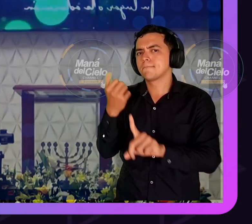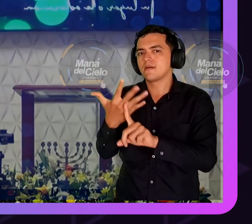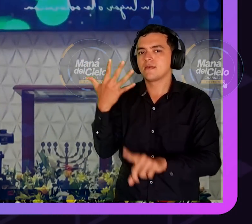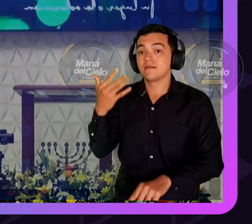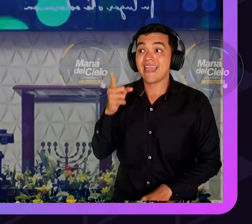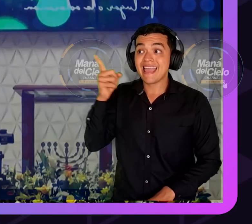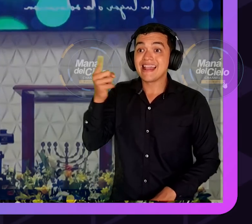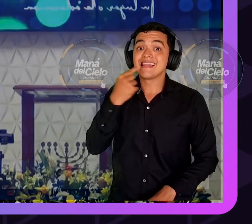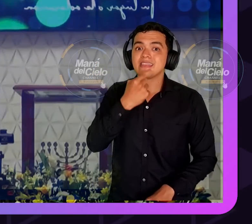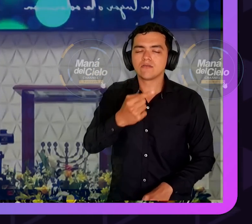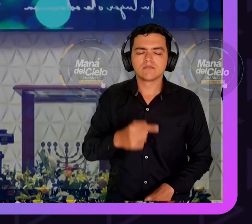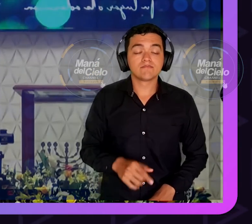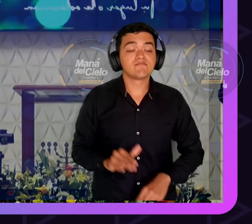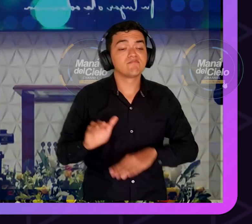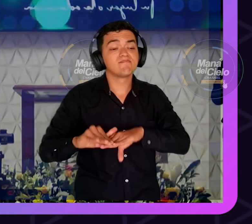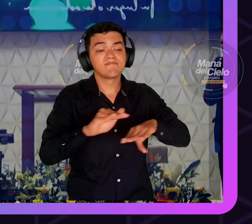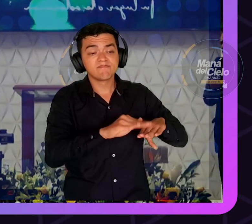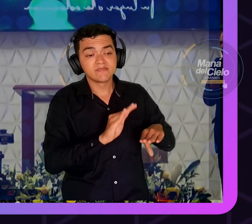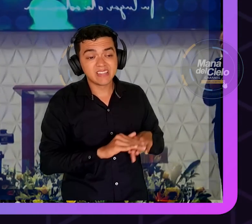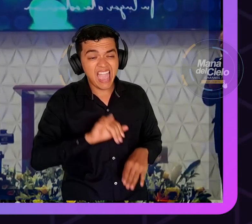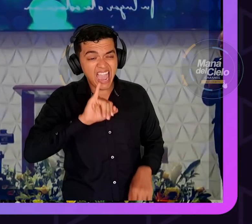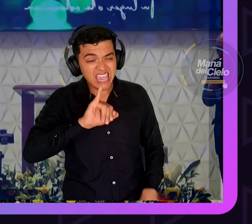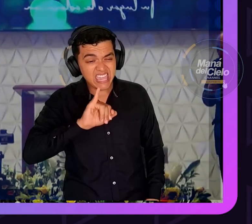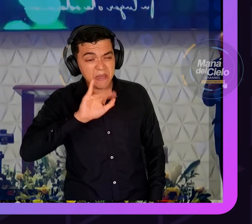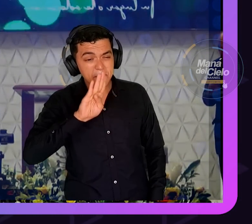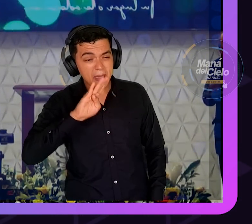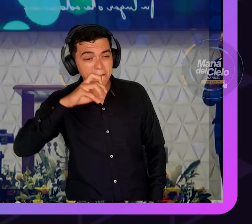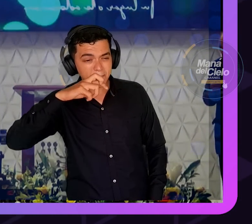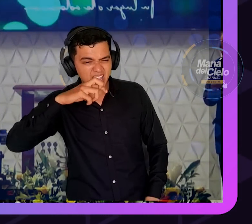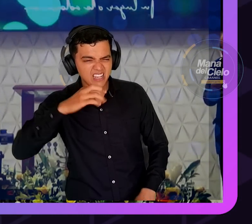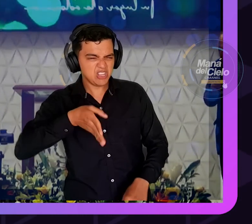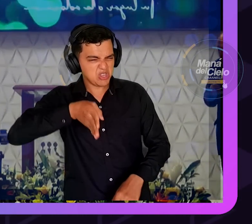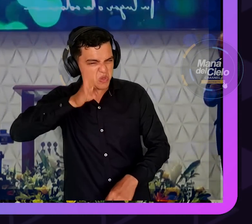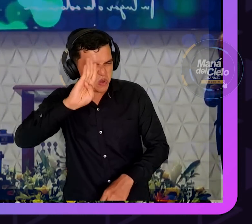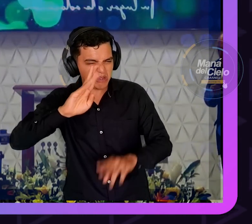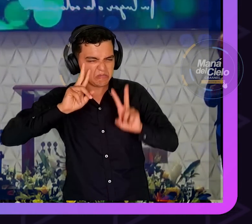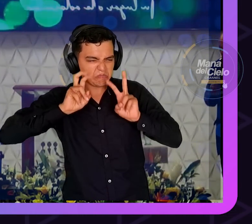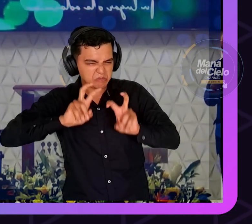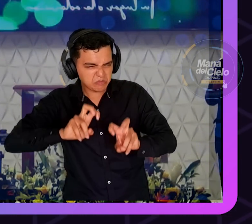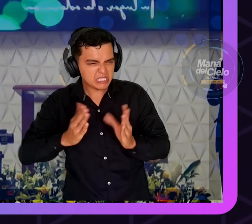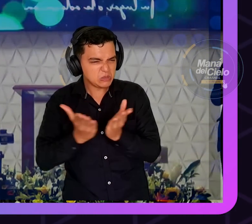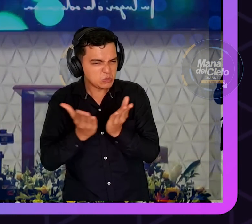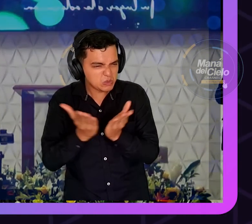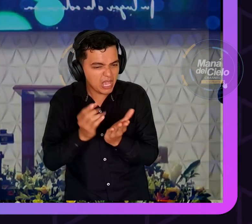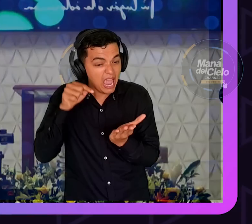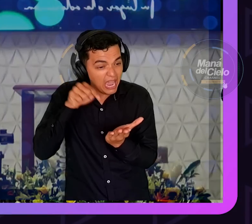el lugar donde uno más fácil se va al mundo es en el Instituto Bíblico.